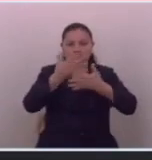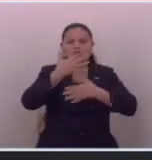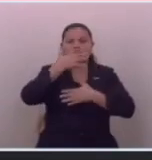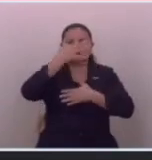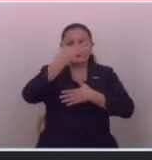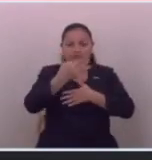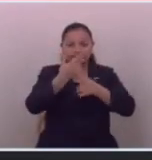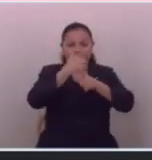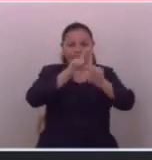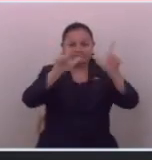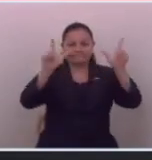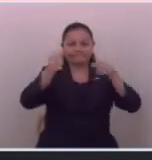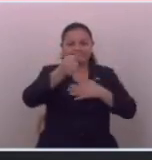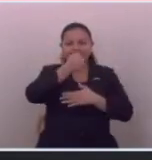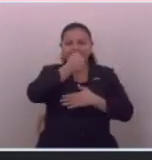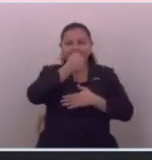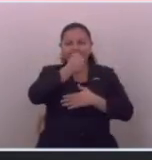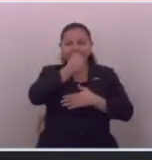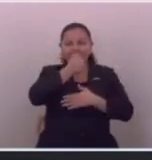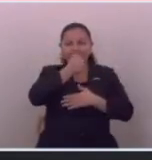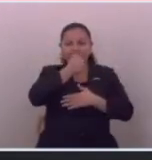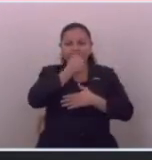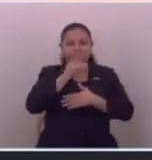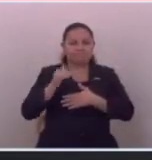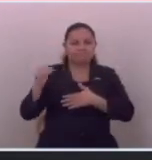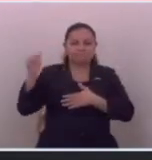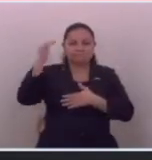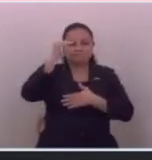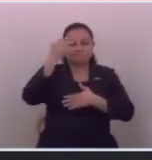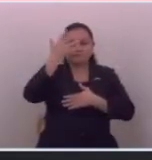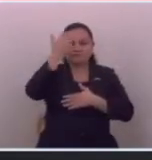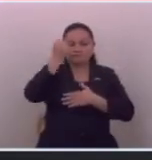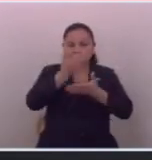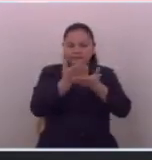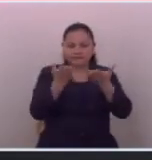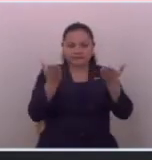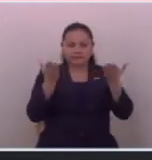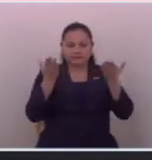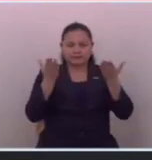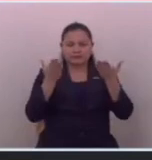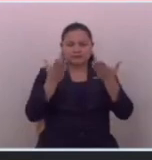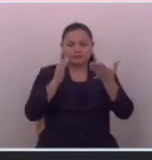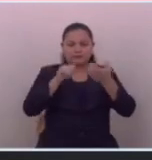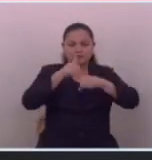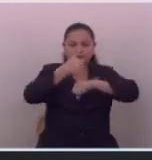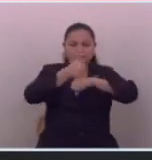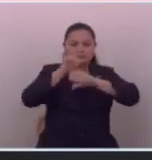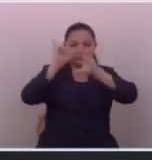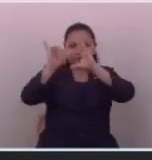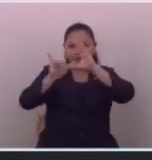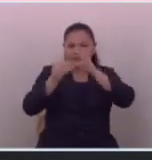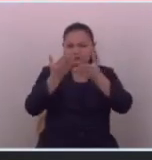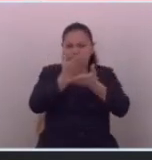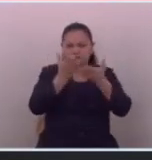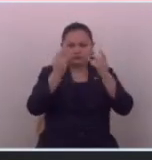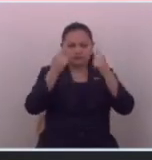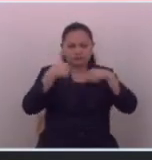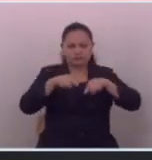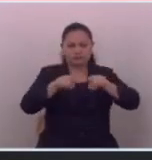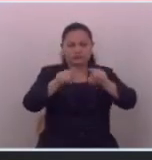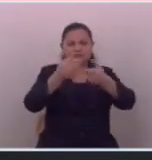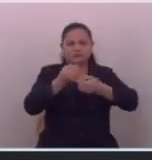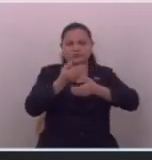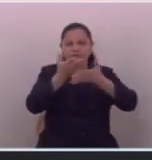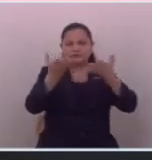que hay libertad de prensa y sobre todo que ustedes los creadores de contenido van a poder